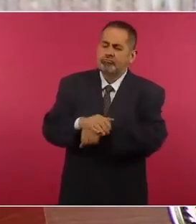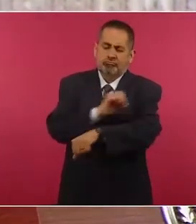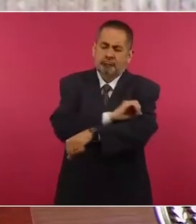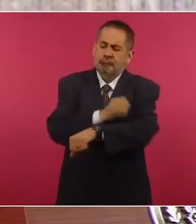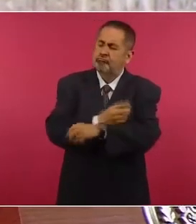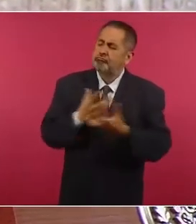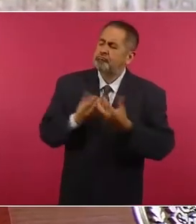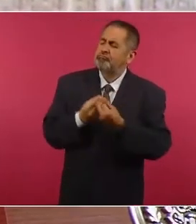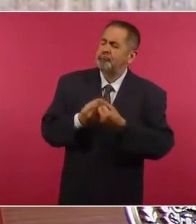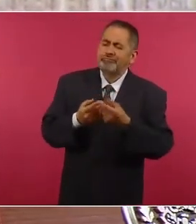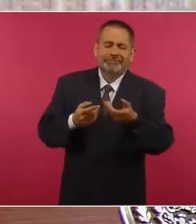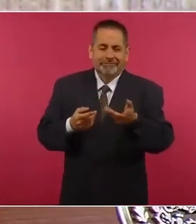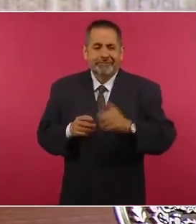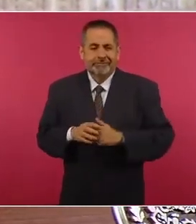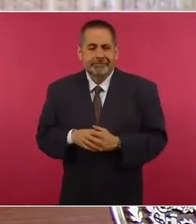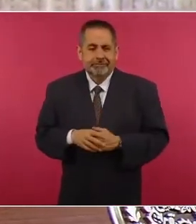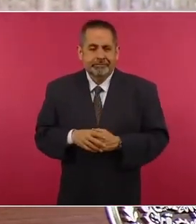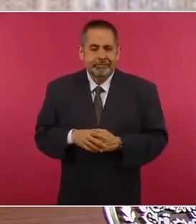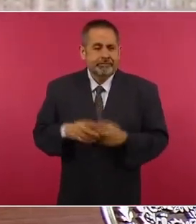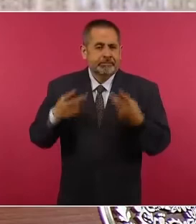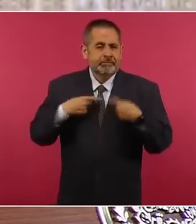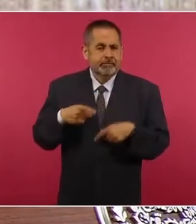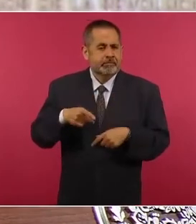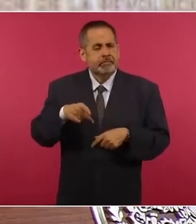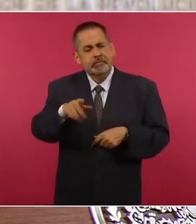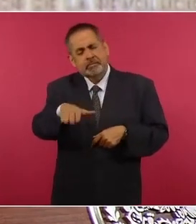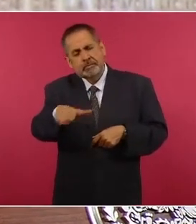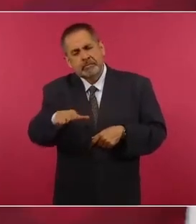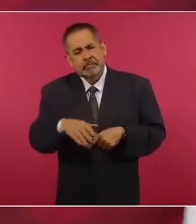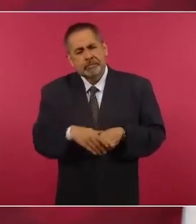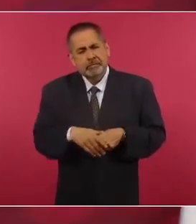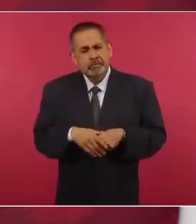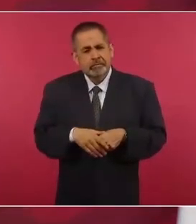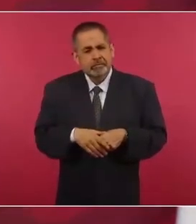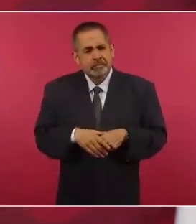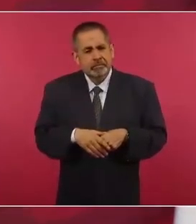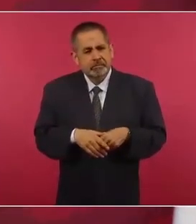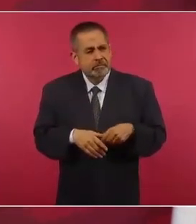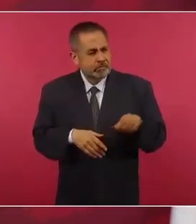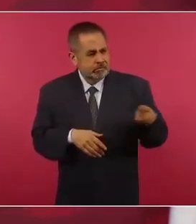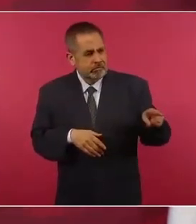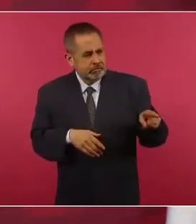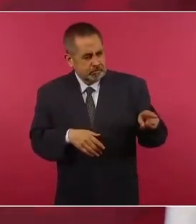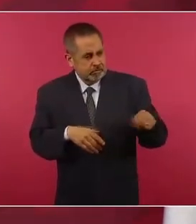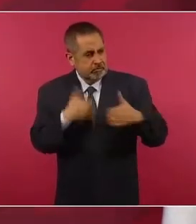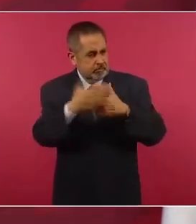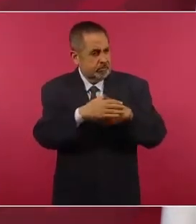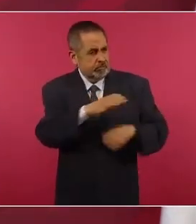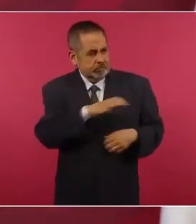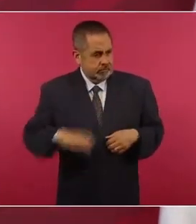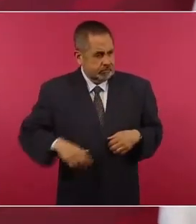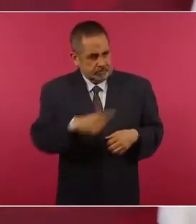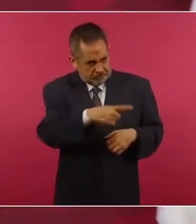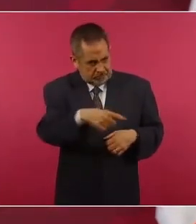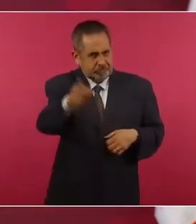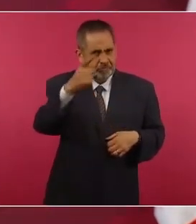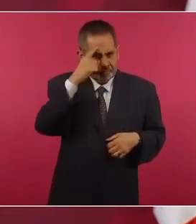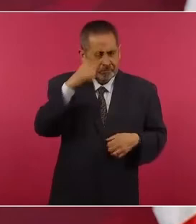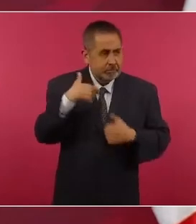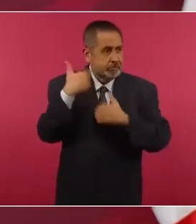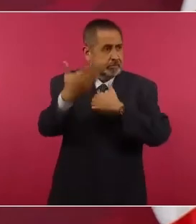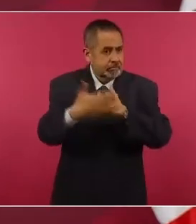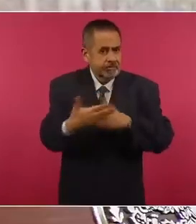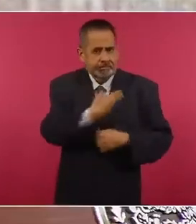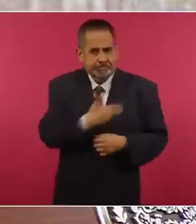dijo una gente cercana, oiga, ¿y por qué no es usted el candidato a la